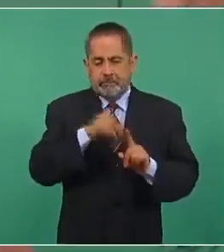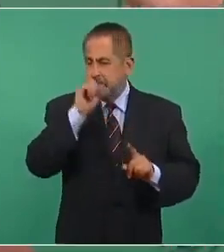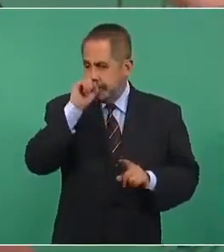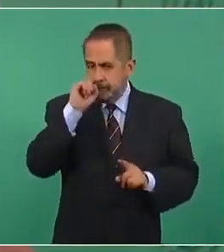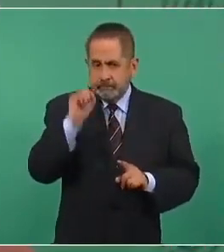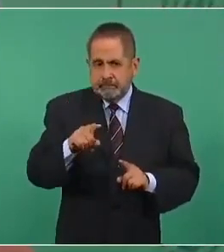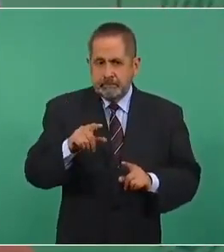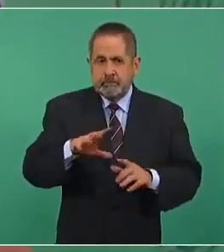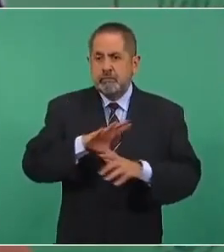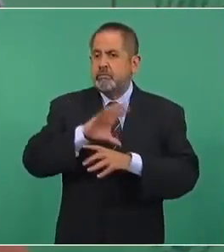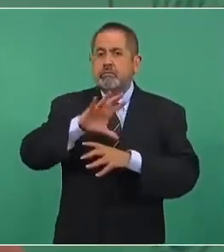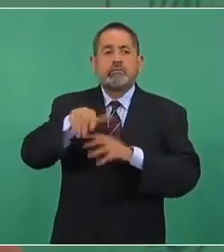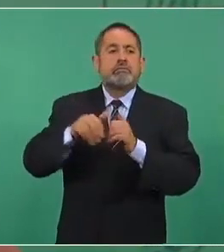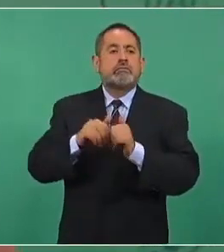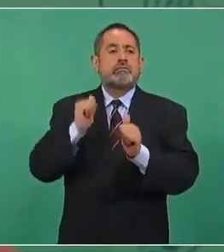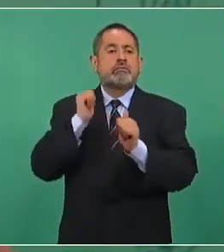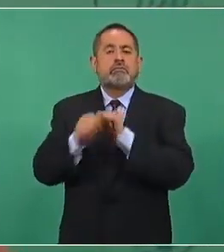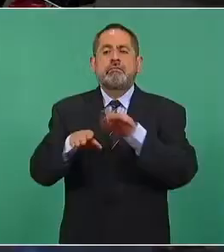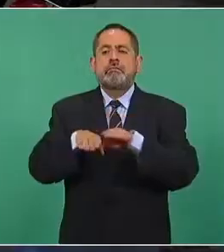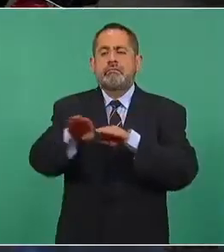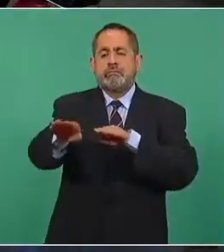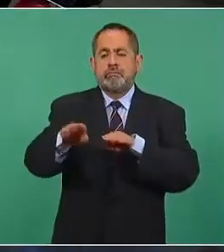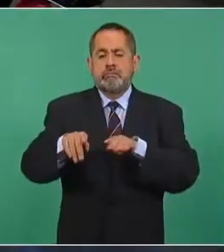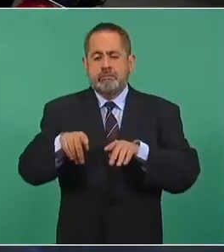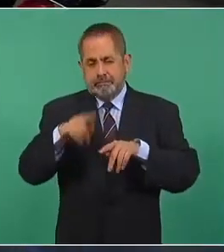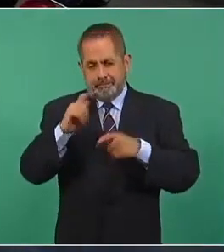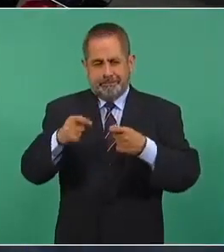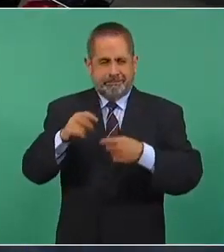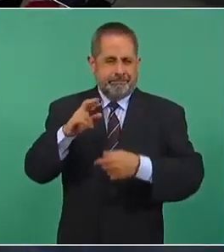todas las autopistas concesionadas,